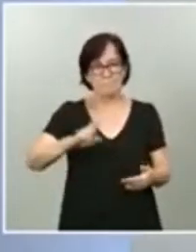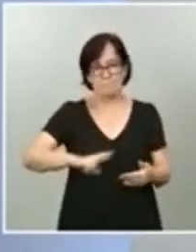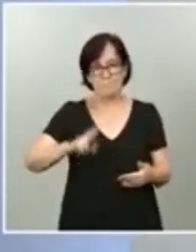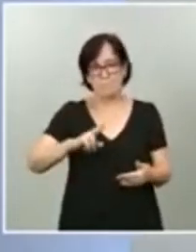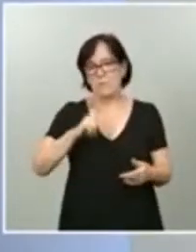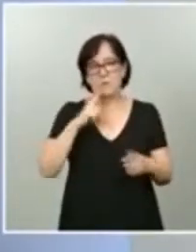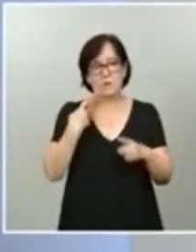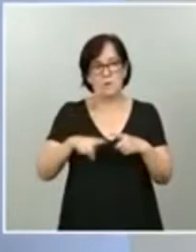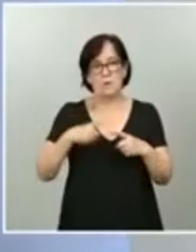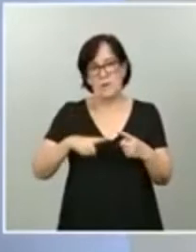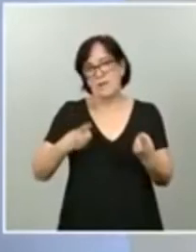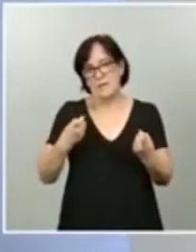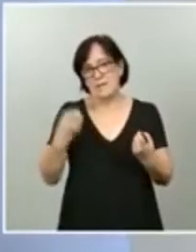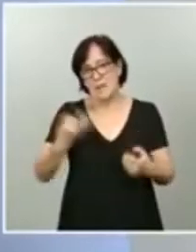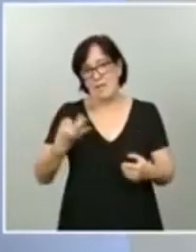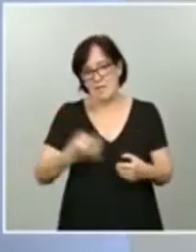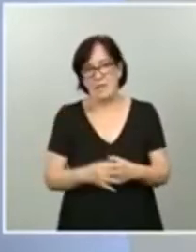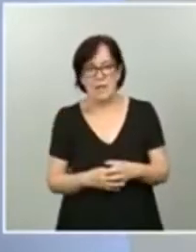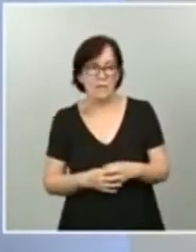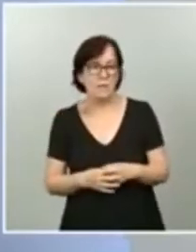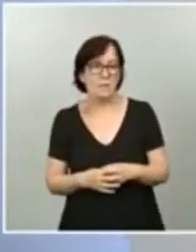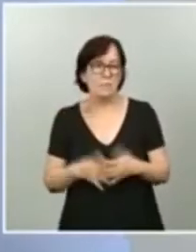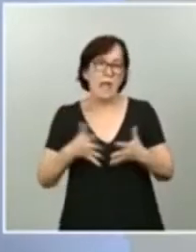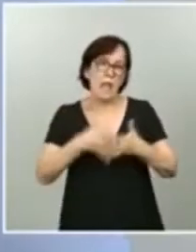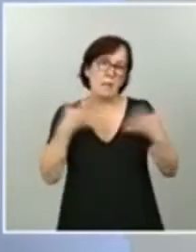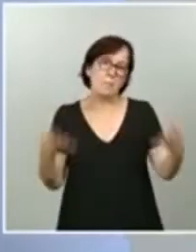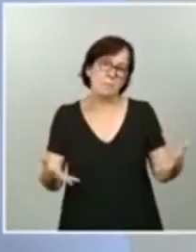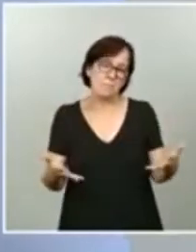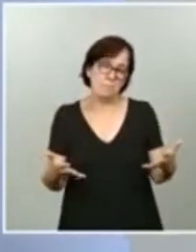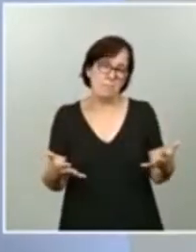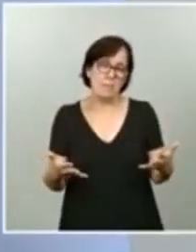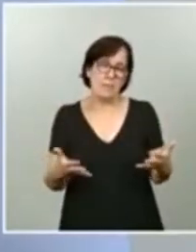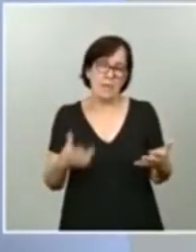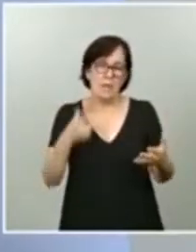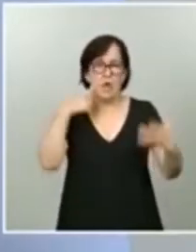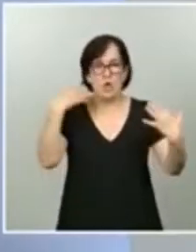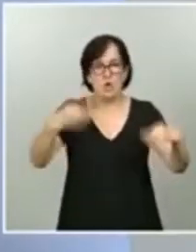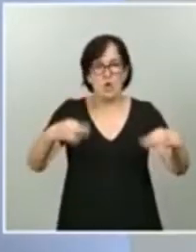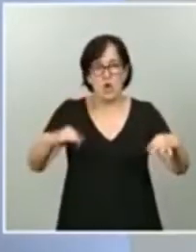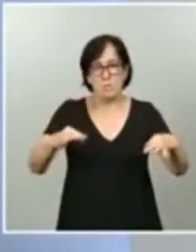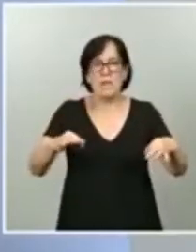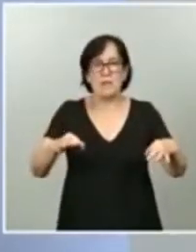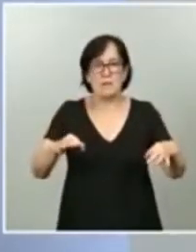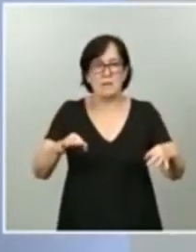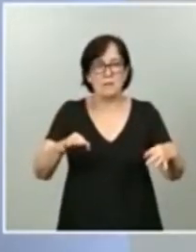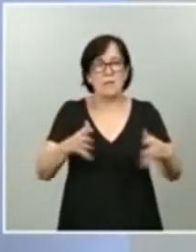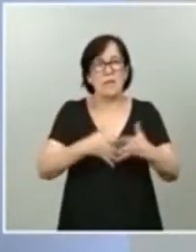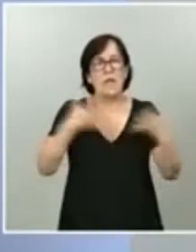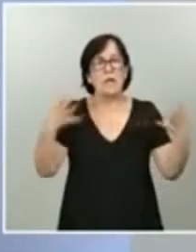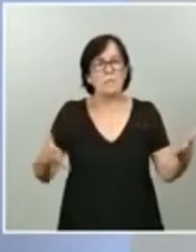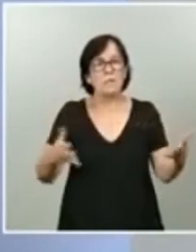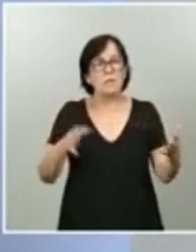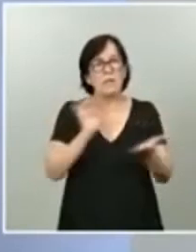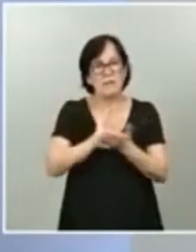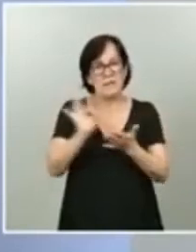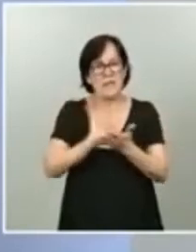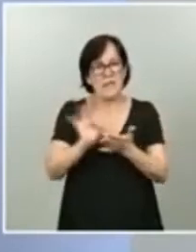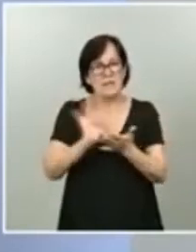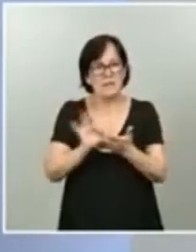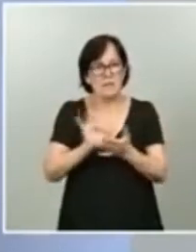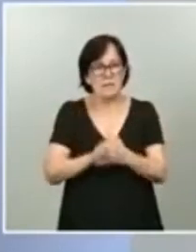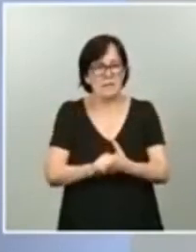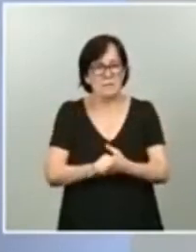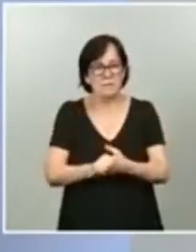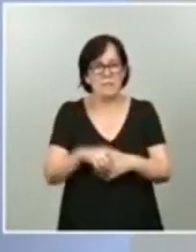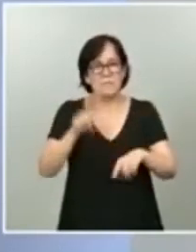necesario para ampliar, para llegar a esa normalidad deseada, que es la ampliación de sus servicios, que va a ir en función